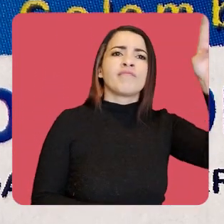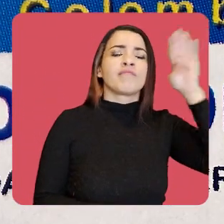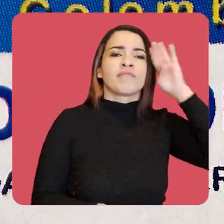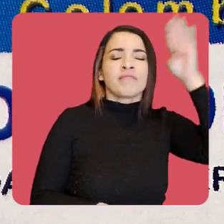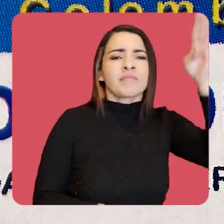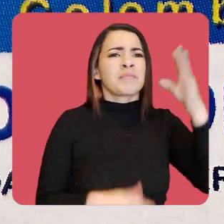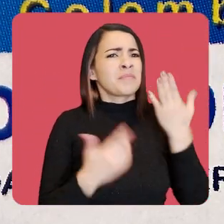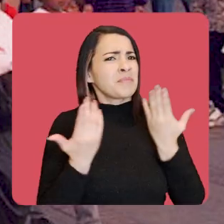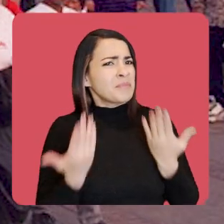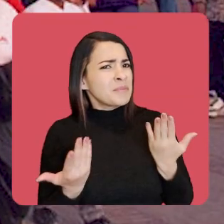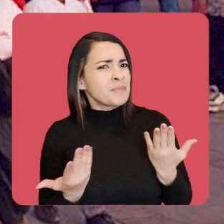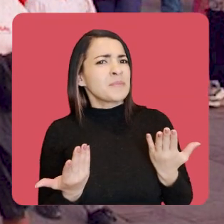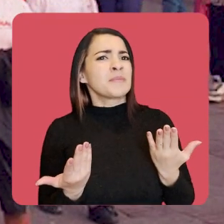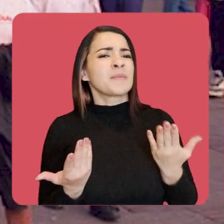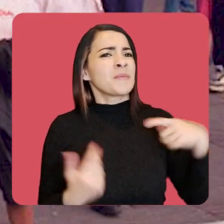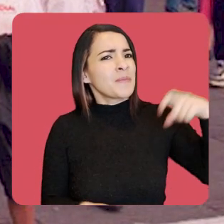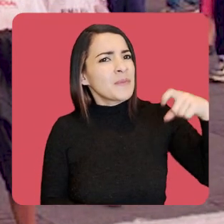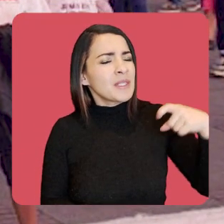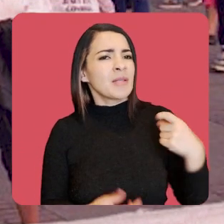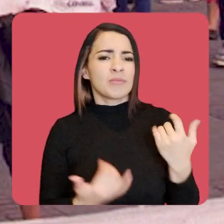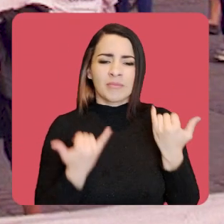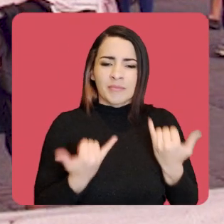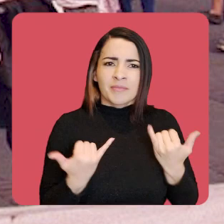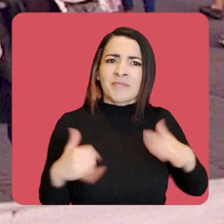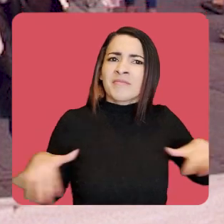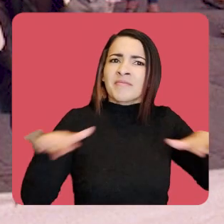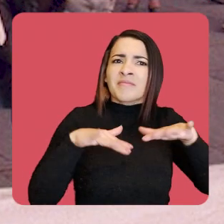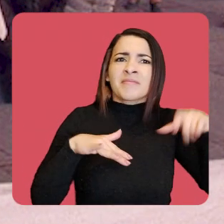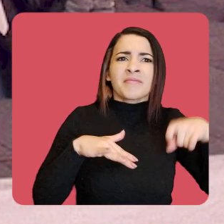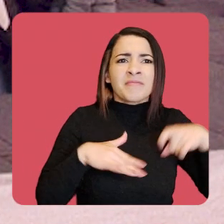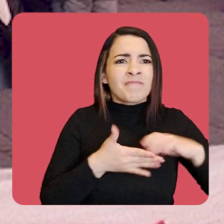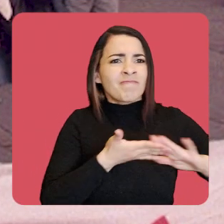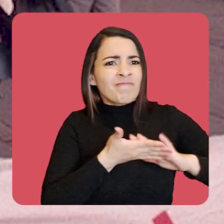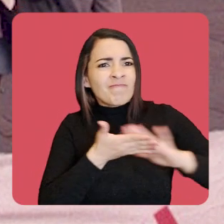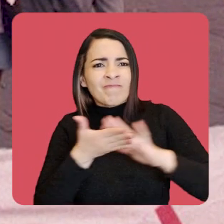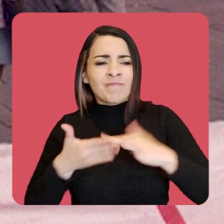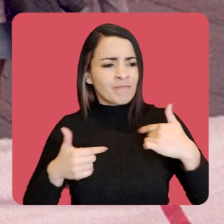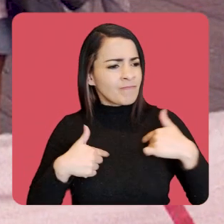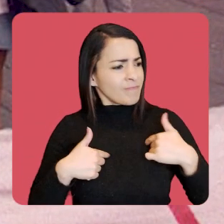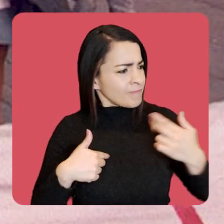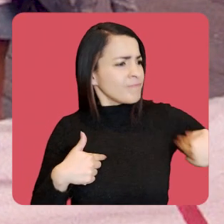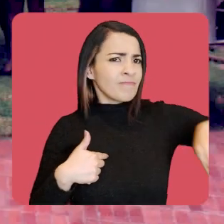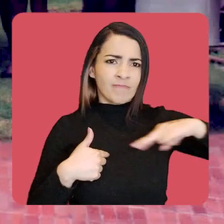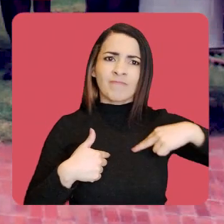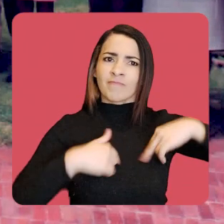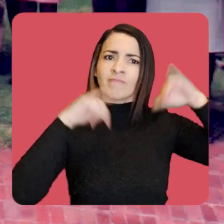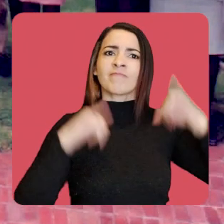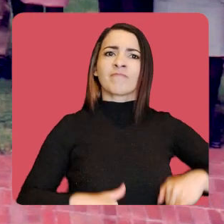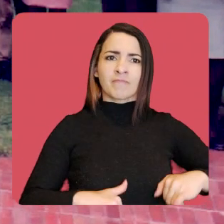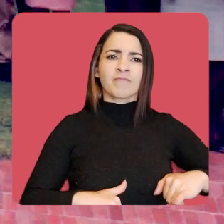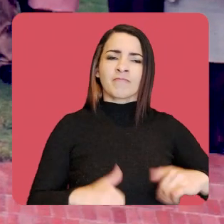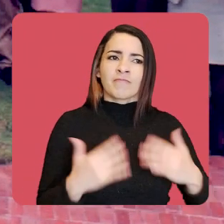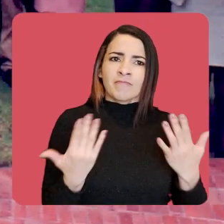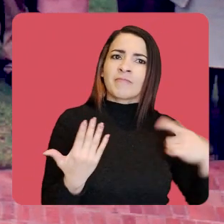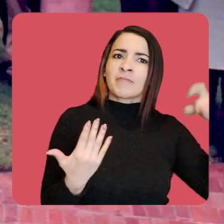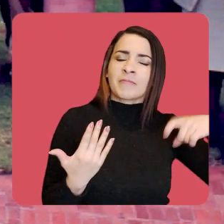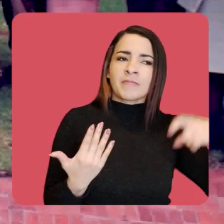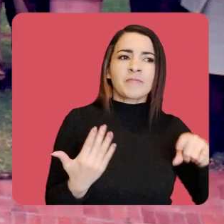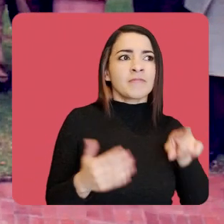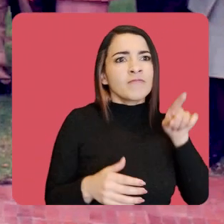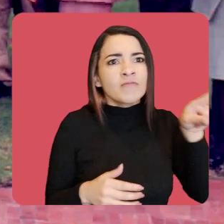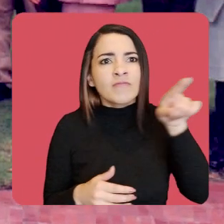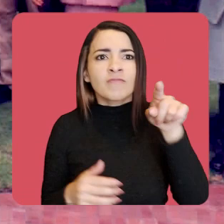futuro, somos el futuro, pero resulta que teníamos un presente de cómo empezar a decir acá estamos, existimos y